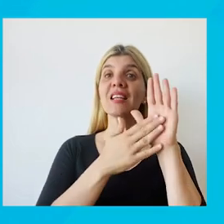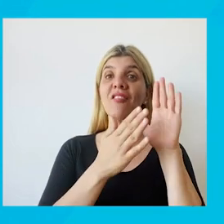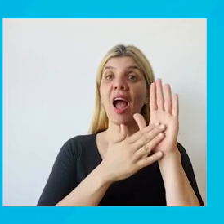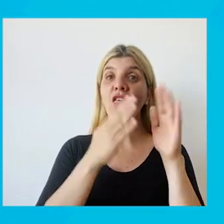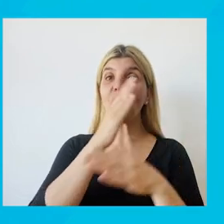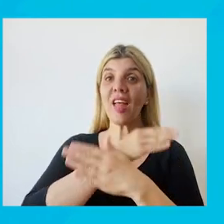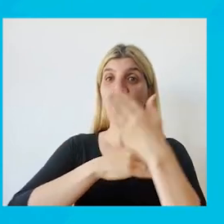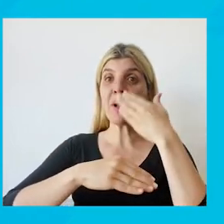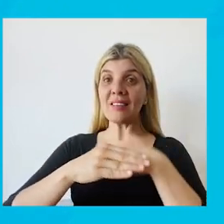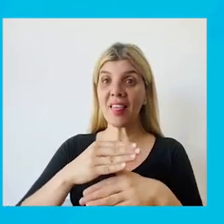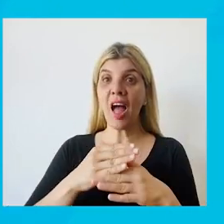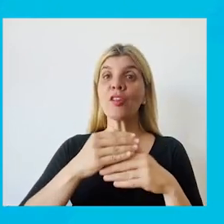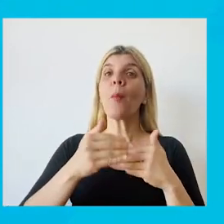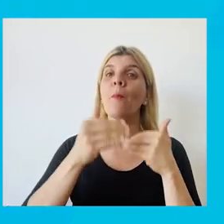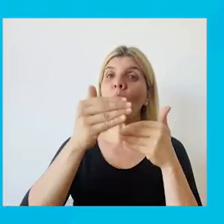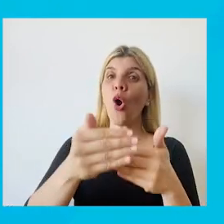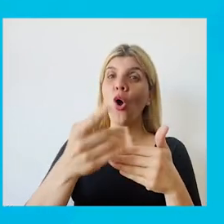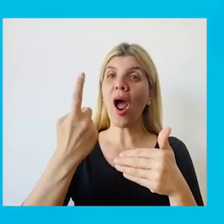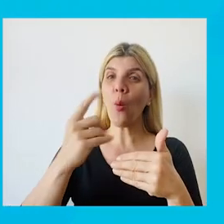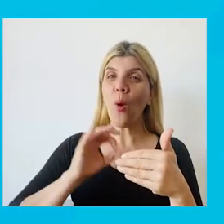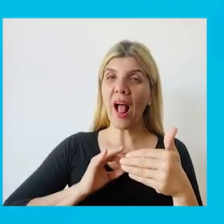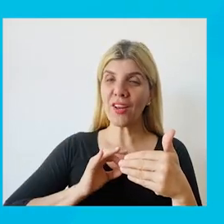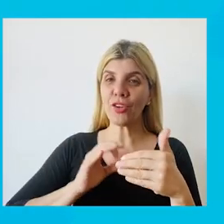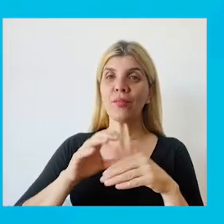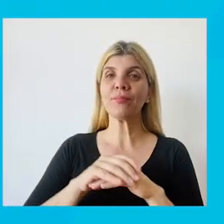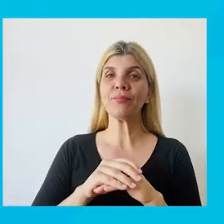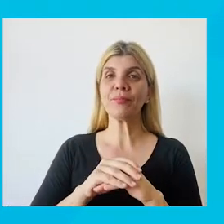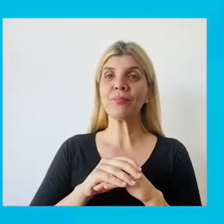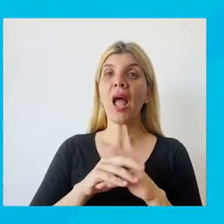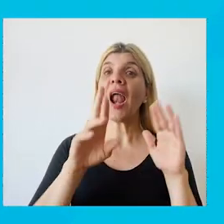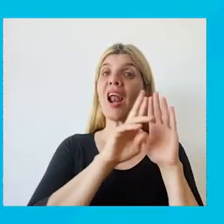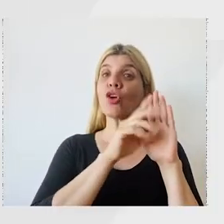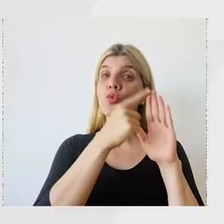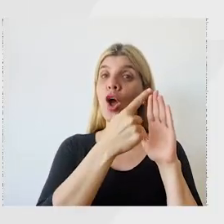Certificado de discapacidad, prórroga por un año.